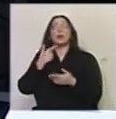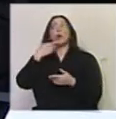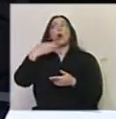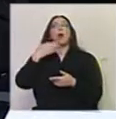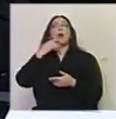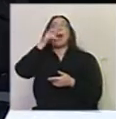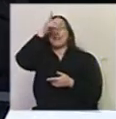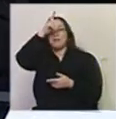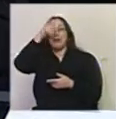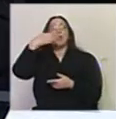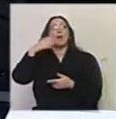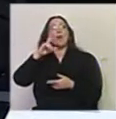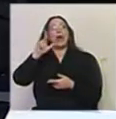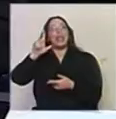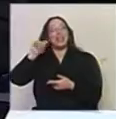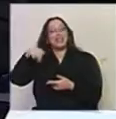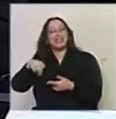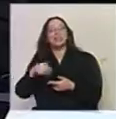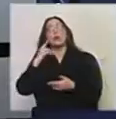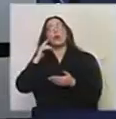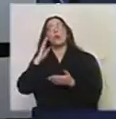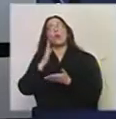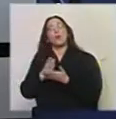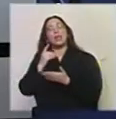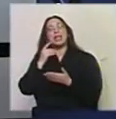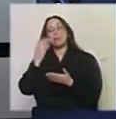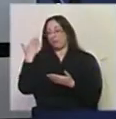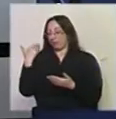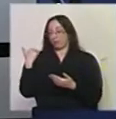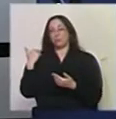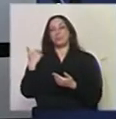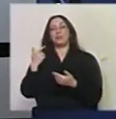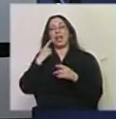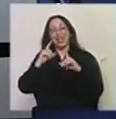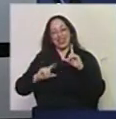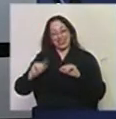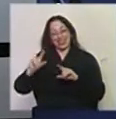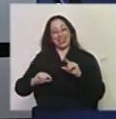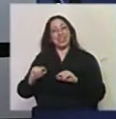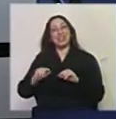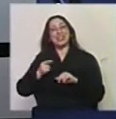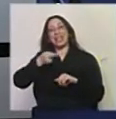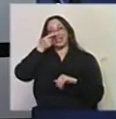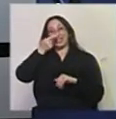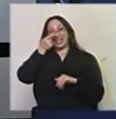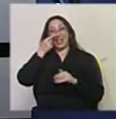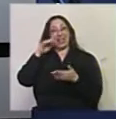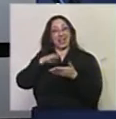ejemplo. Creo que últimamente había una estadística de eso interesante de leer.